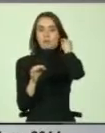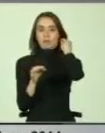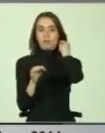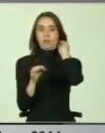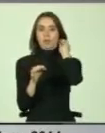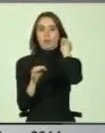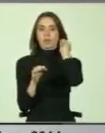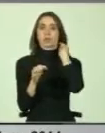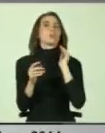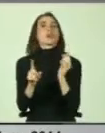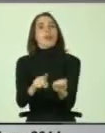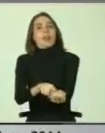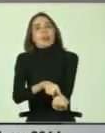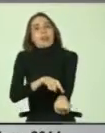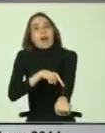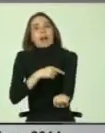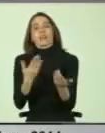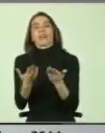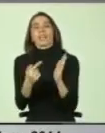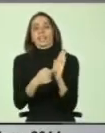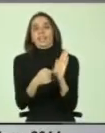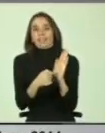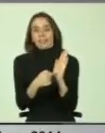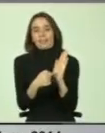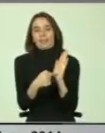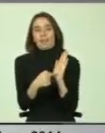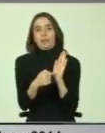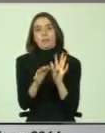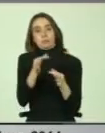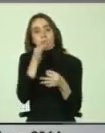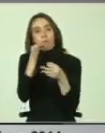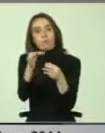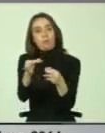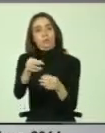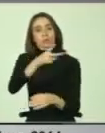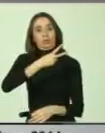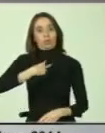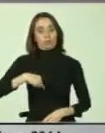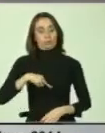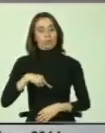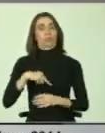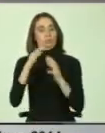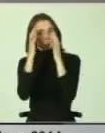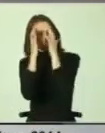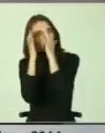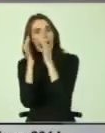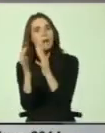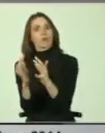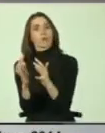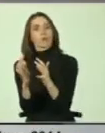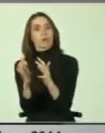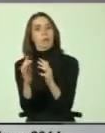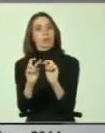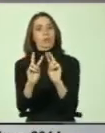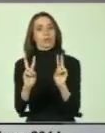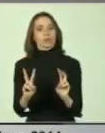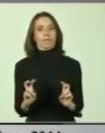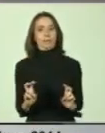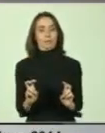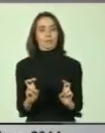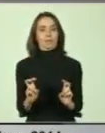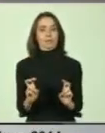largamente lo que se va a tratar simplemente dejar instalado de que nosotros estamos abordando este tema,